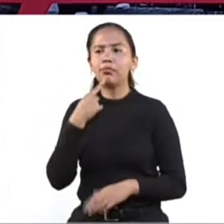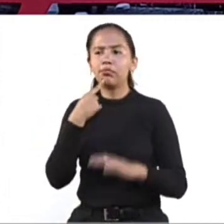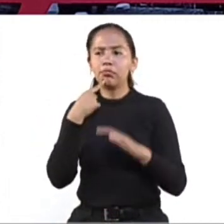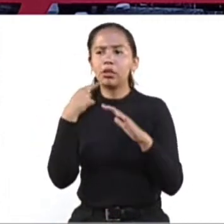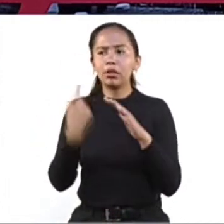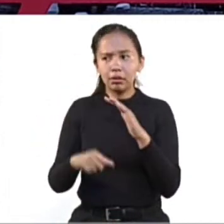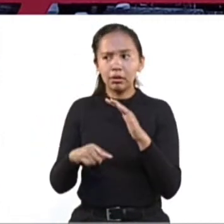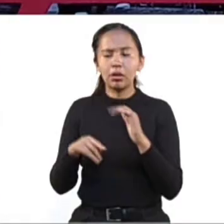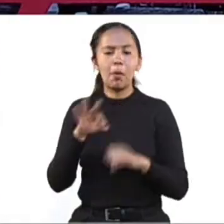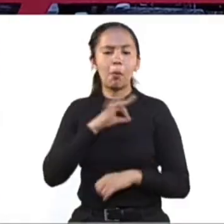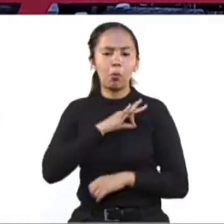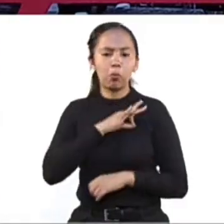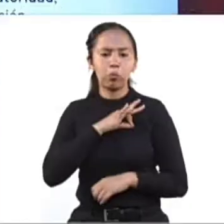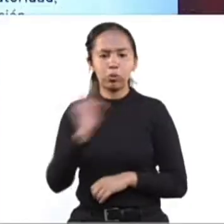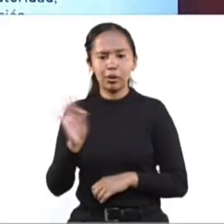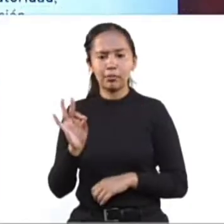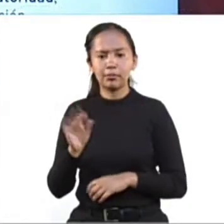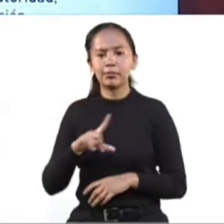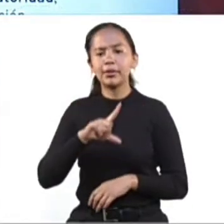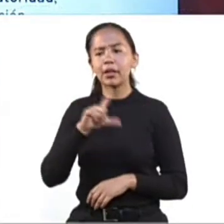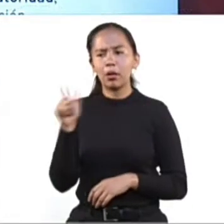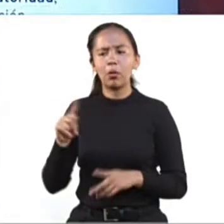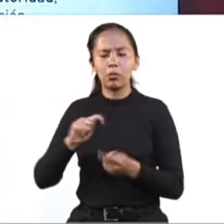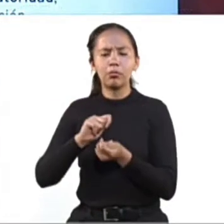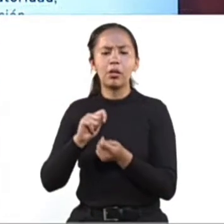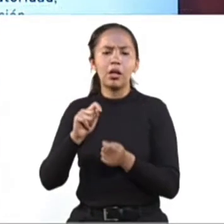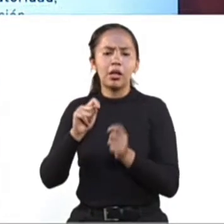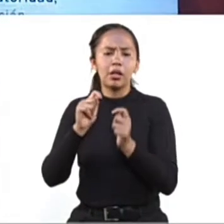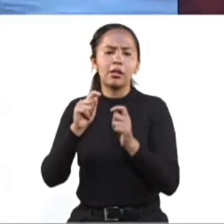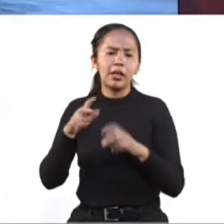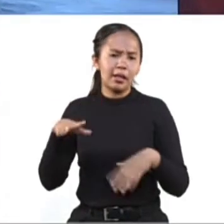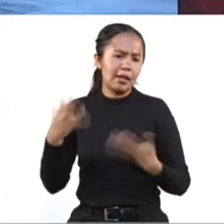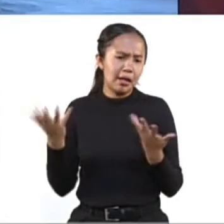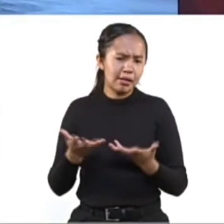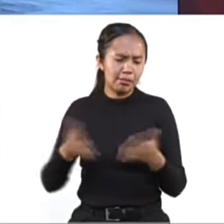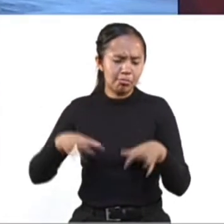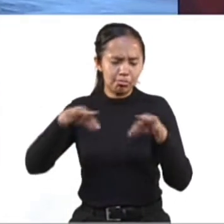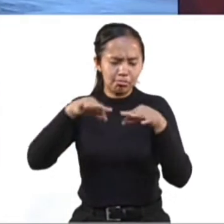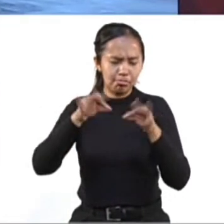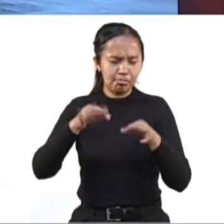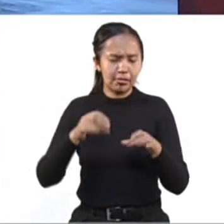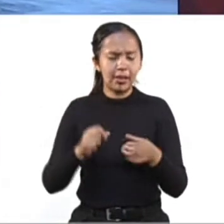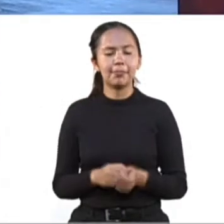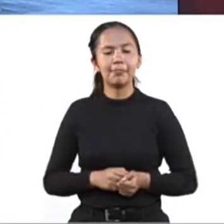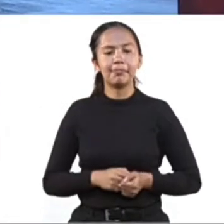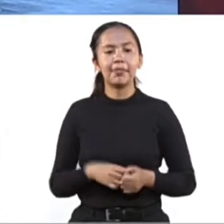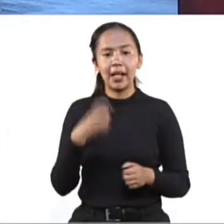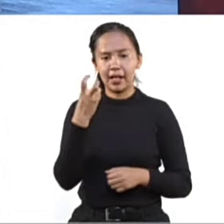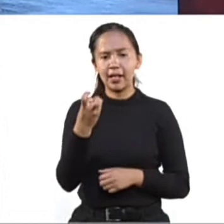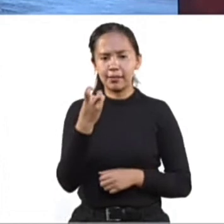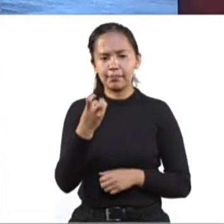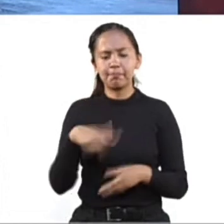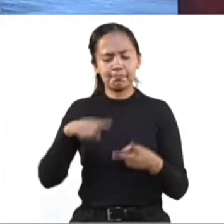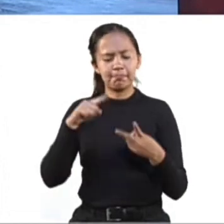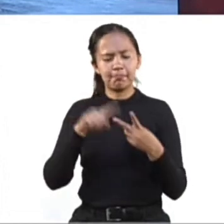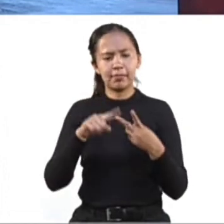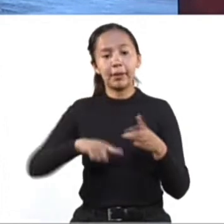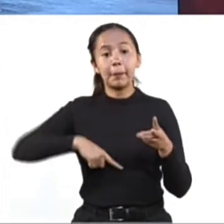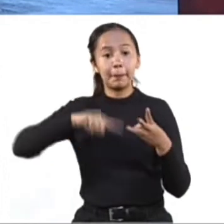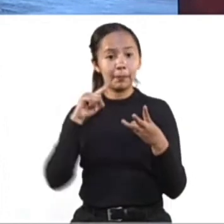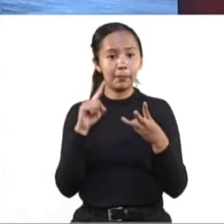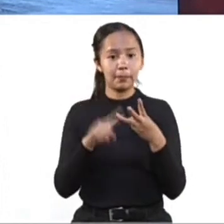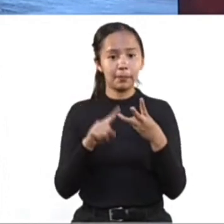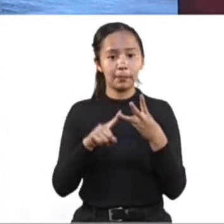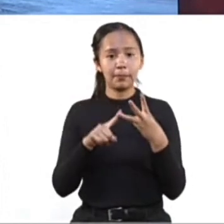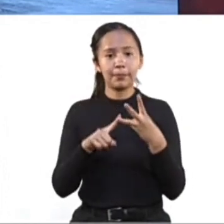seguimiento para que pueda iniciar su trámite de manera adecuada. Ese es el segundo nivel de acompañamiento. Y el tercer nivel